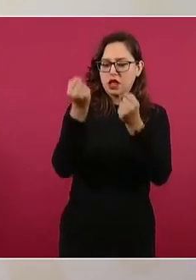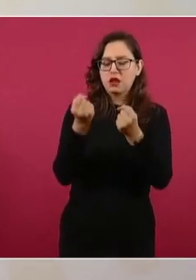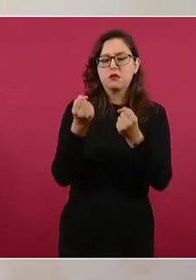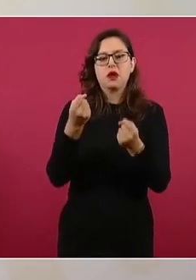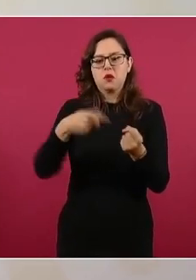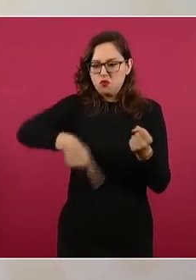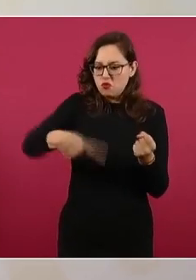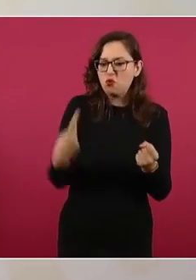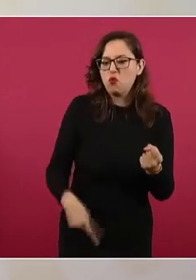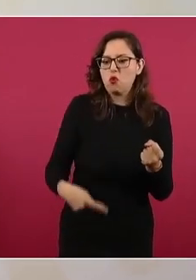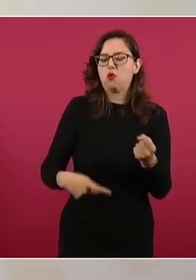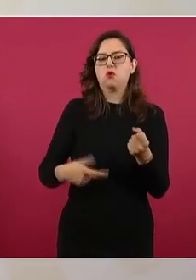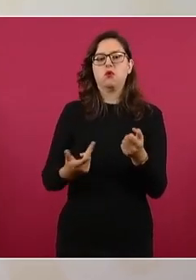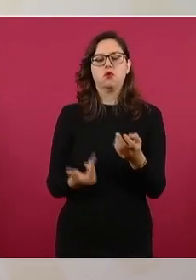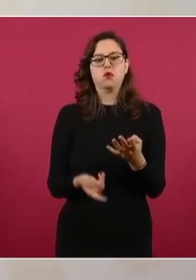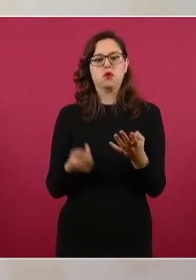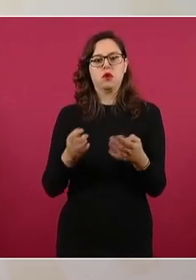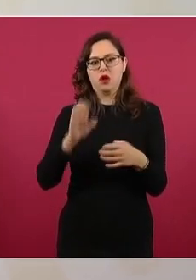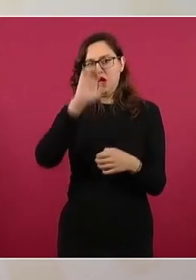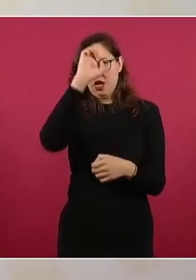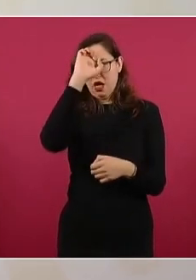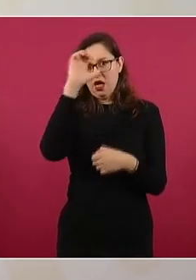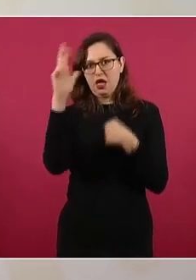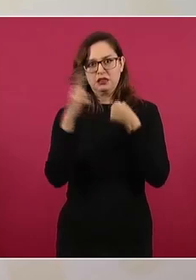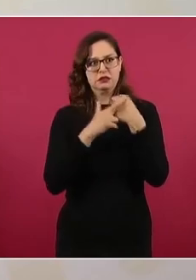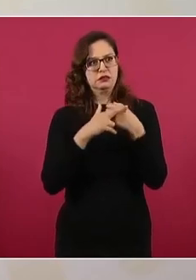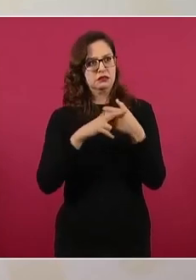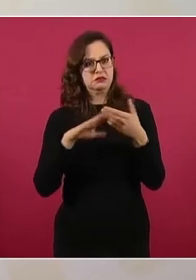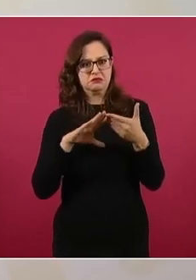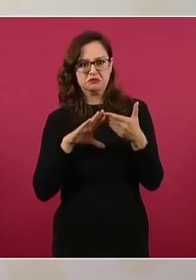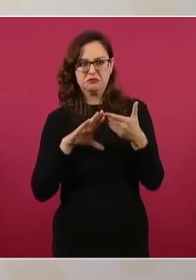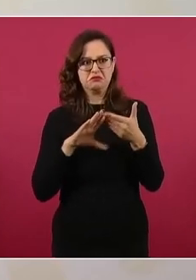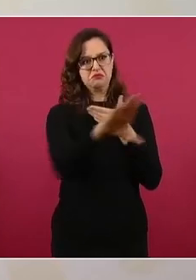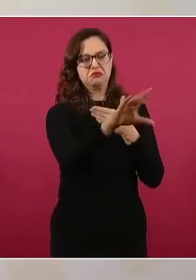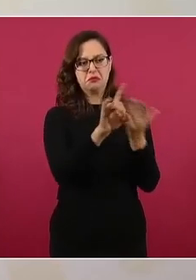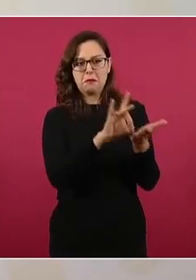extranjeros. Pues eso también fue el PRI